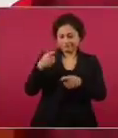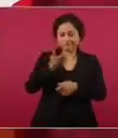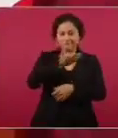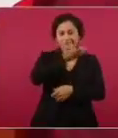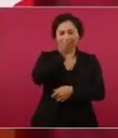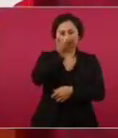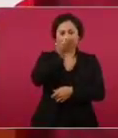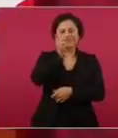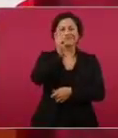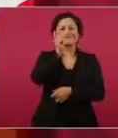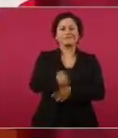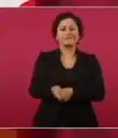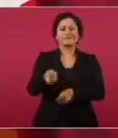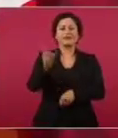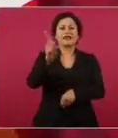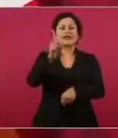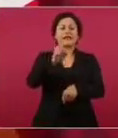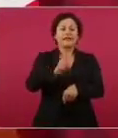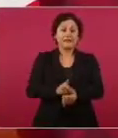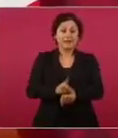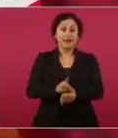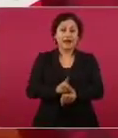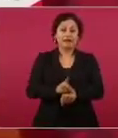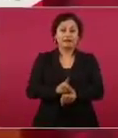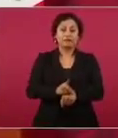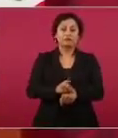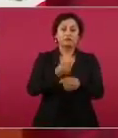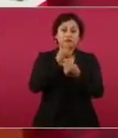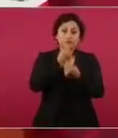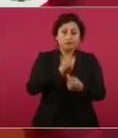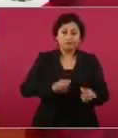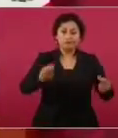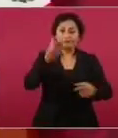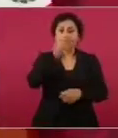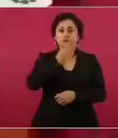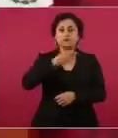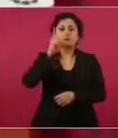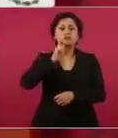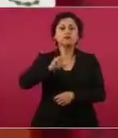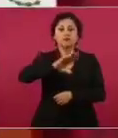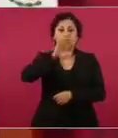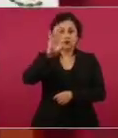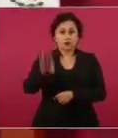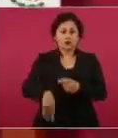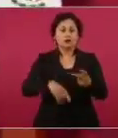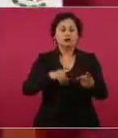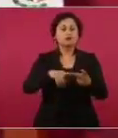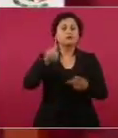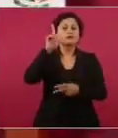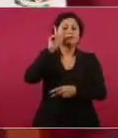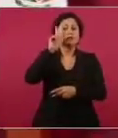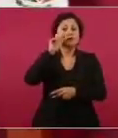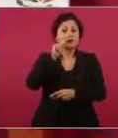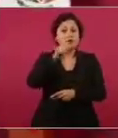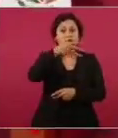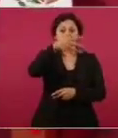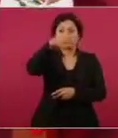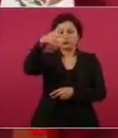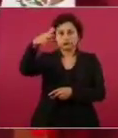niños, niñas y mañana de los adultos, de los mayores.